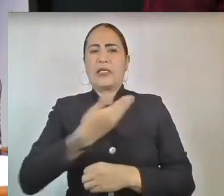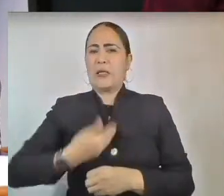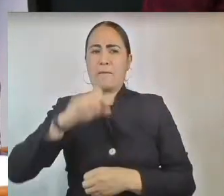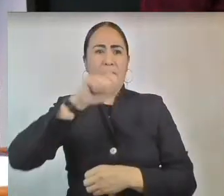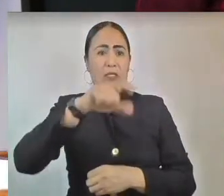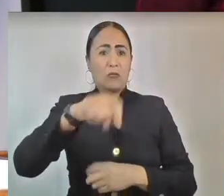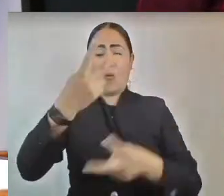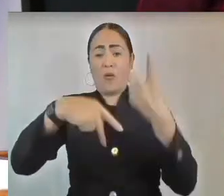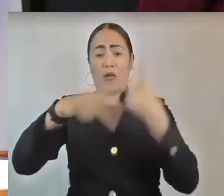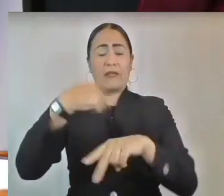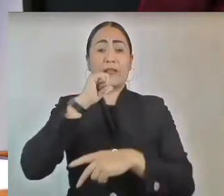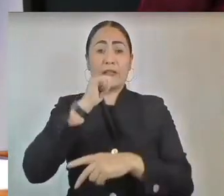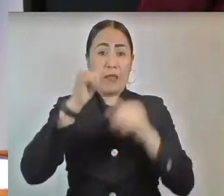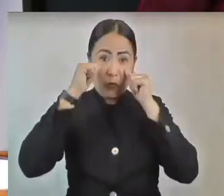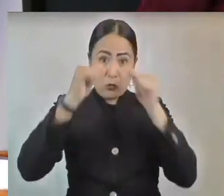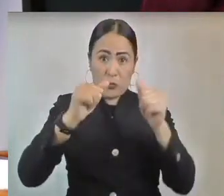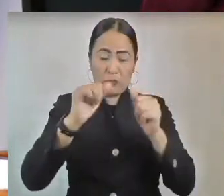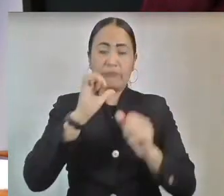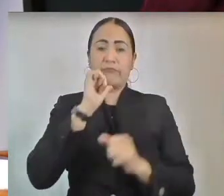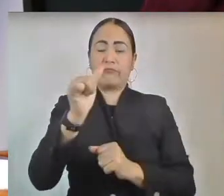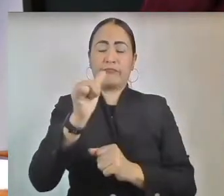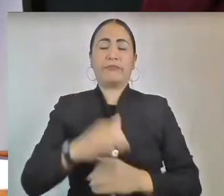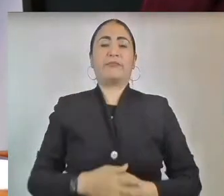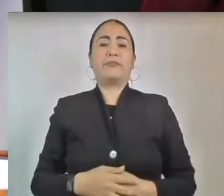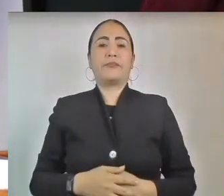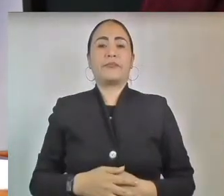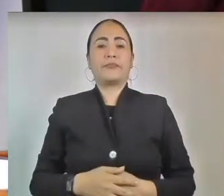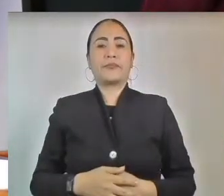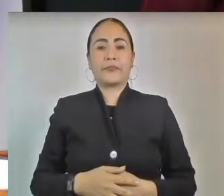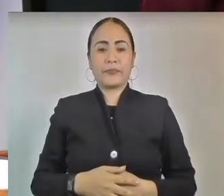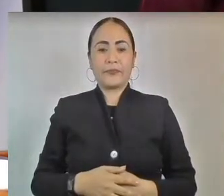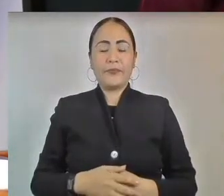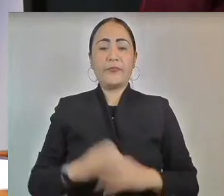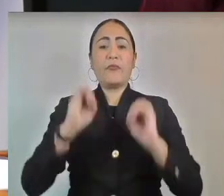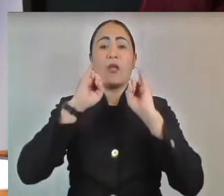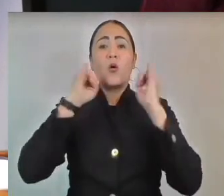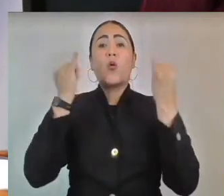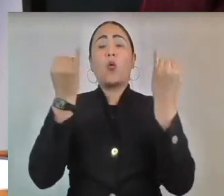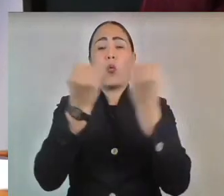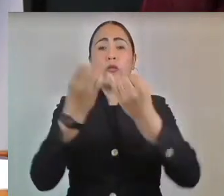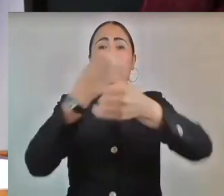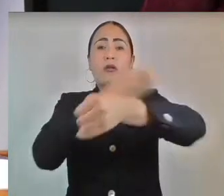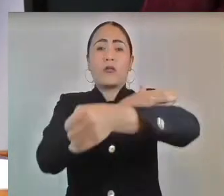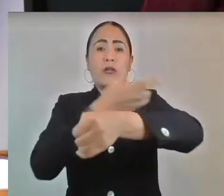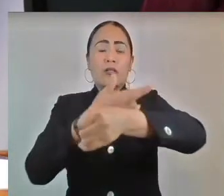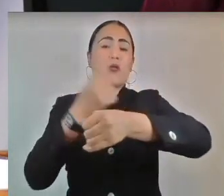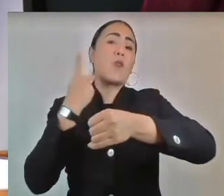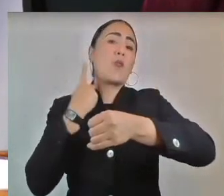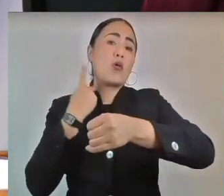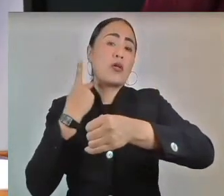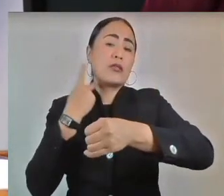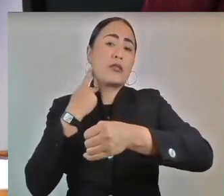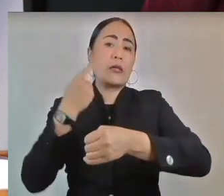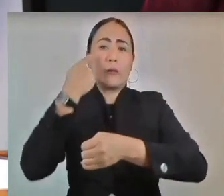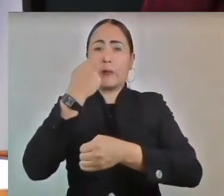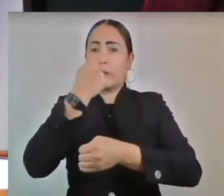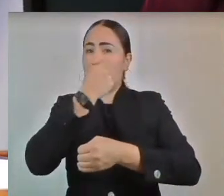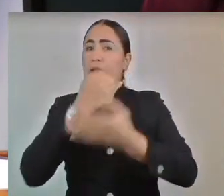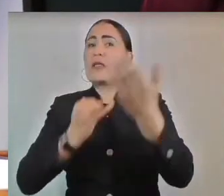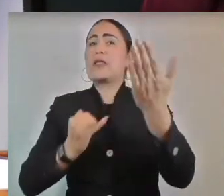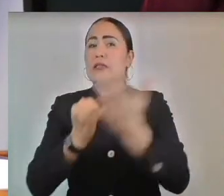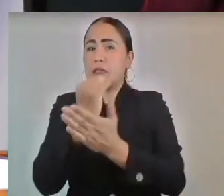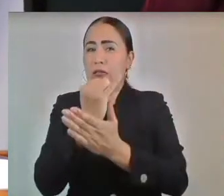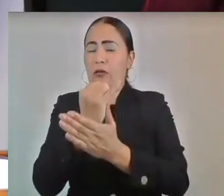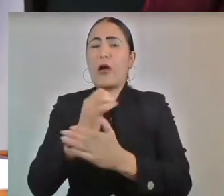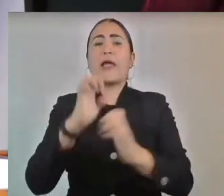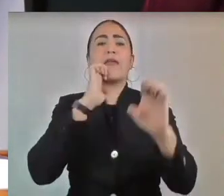Derechos Humanos. En su caso, la Junta de Coordinación Política determinará si las entrevistas